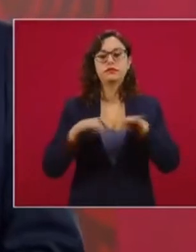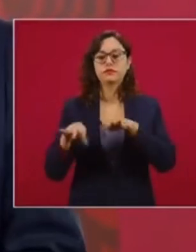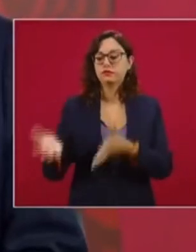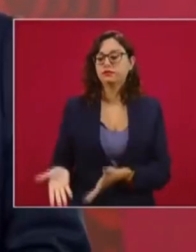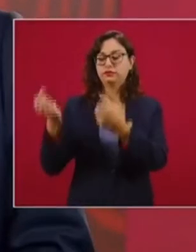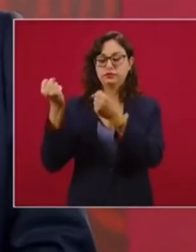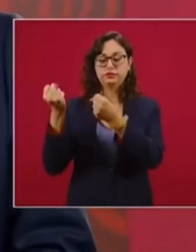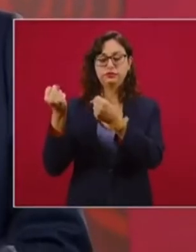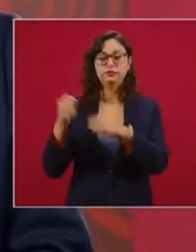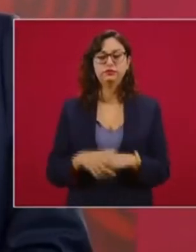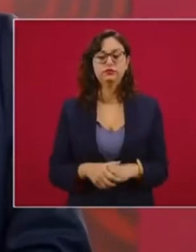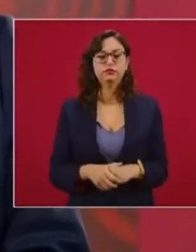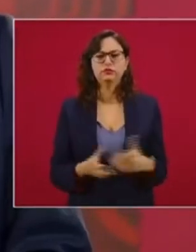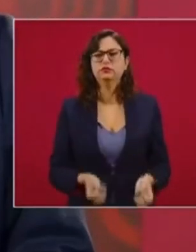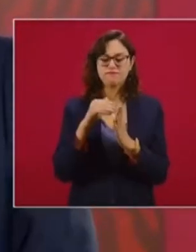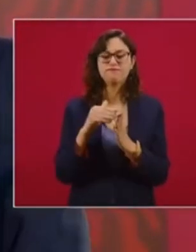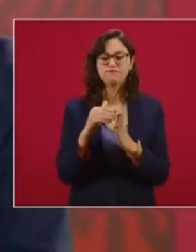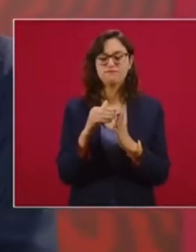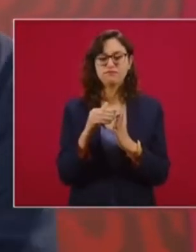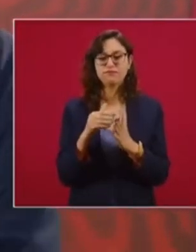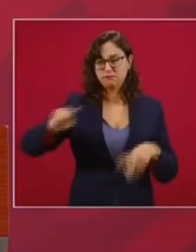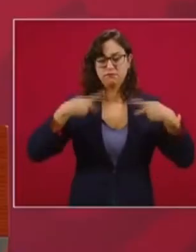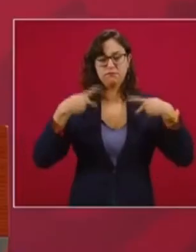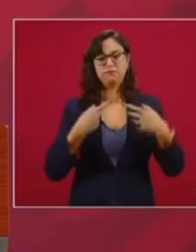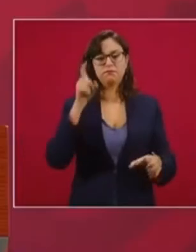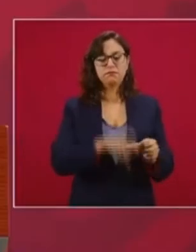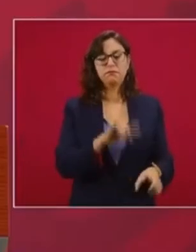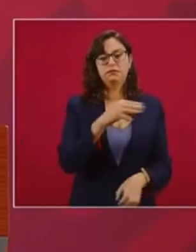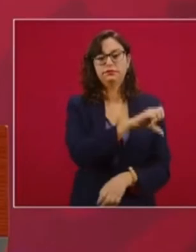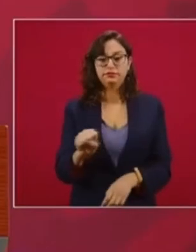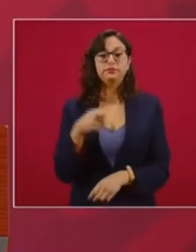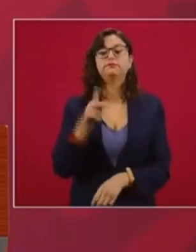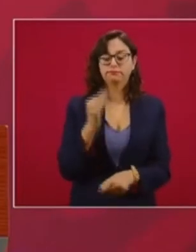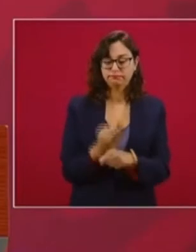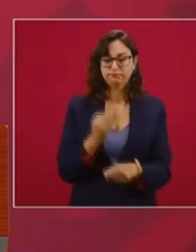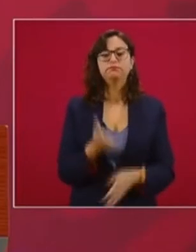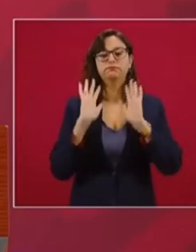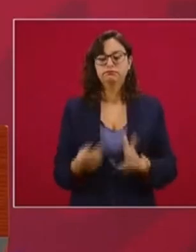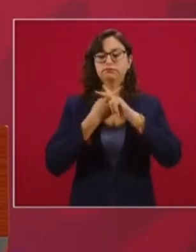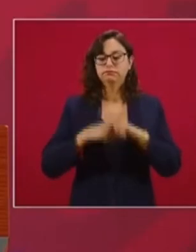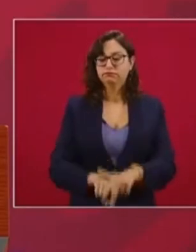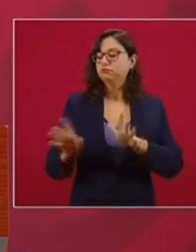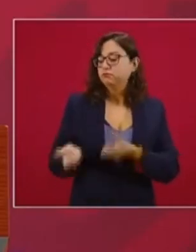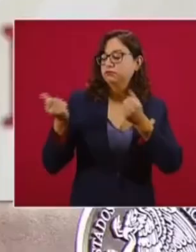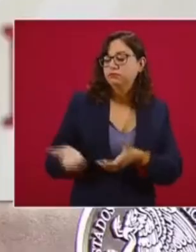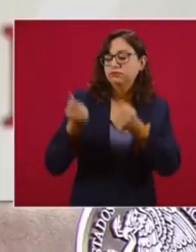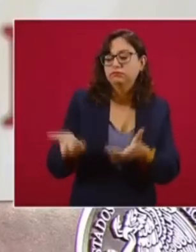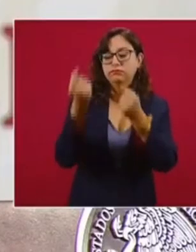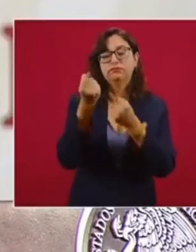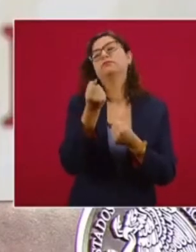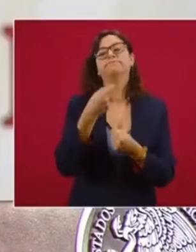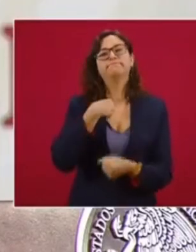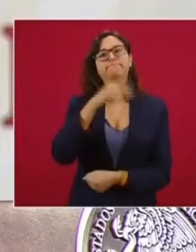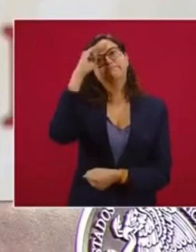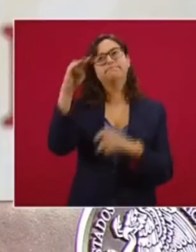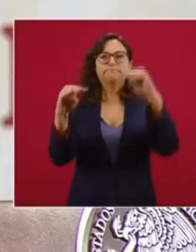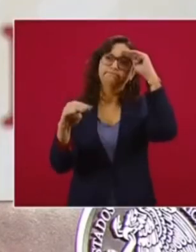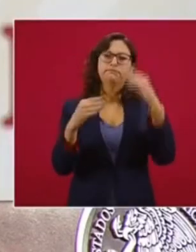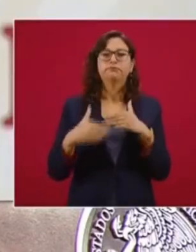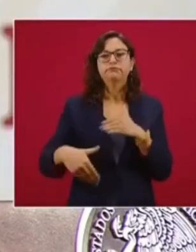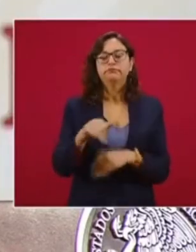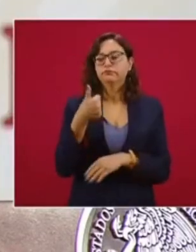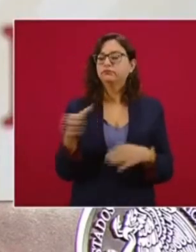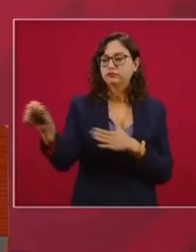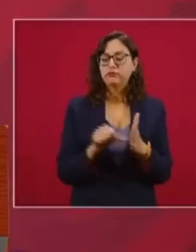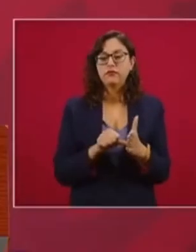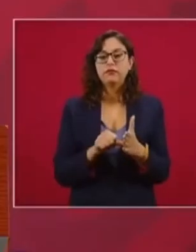Perdimos cerca de un millón de empleos por la pandemia, pero ya estamos recuperando esos empleos. Si seguimos así, yo calculo que en seis